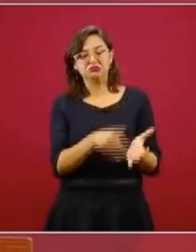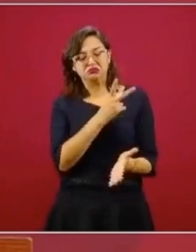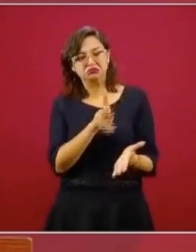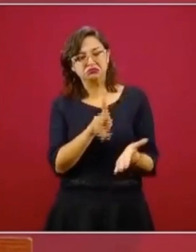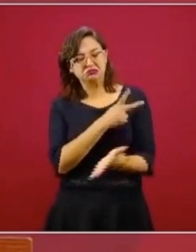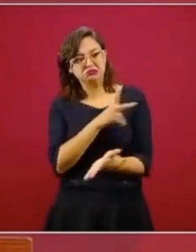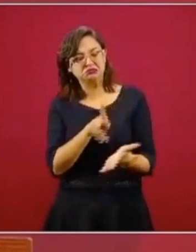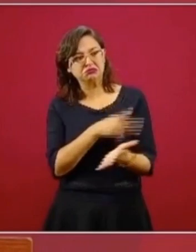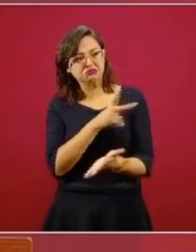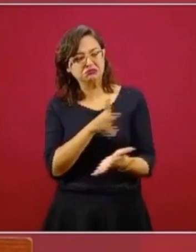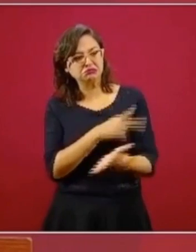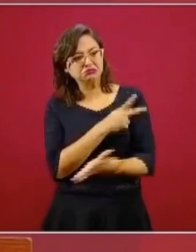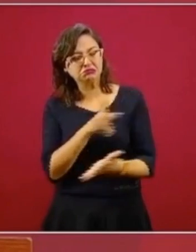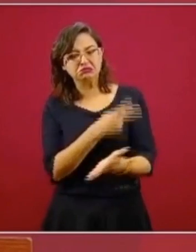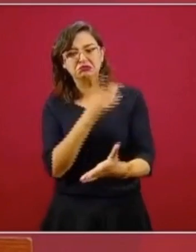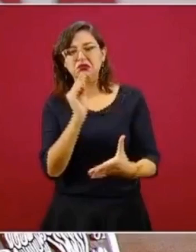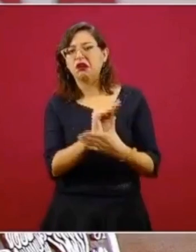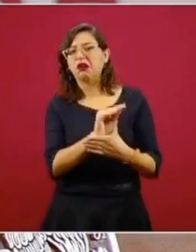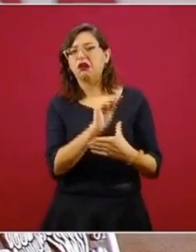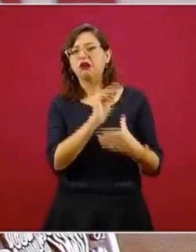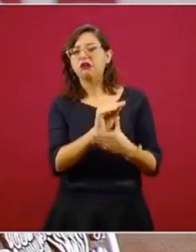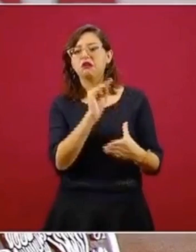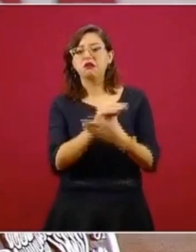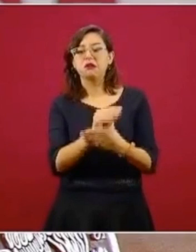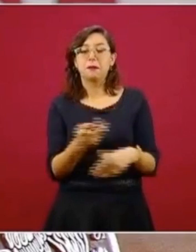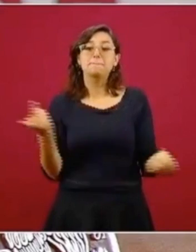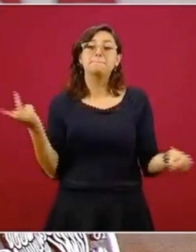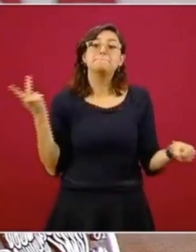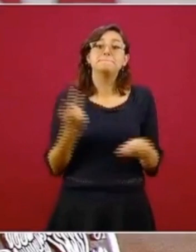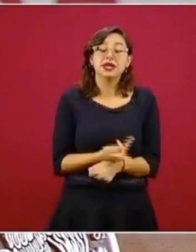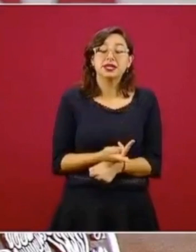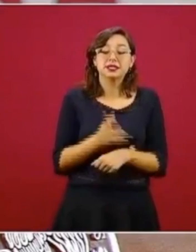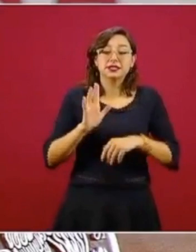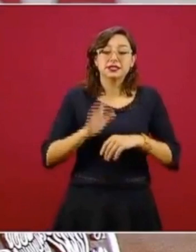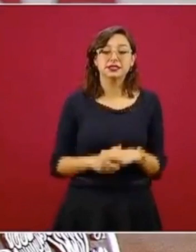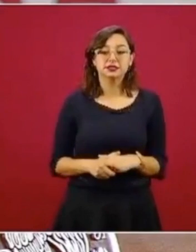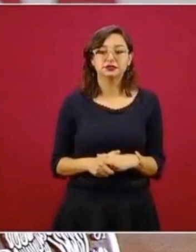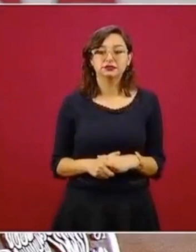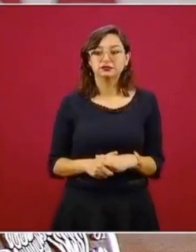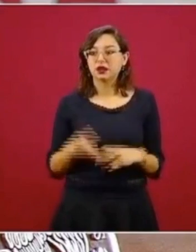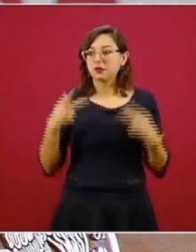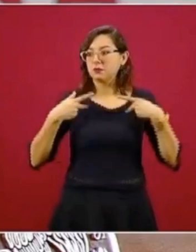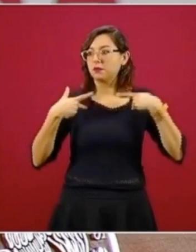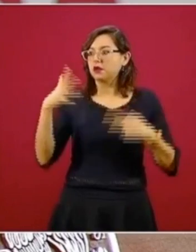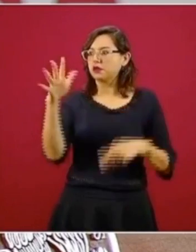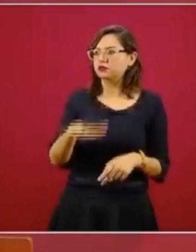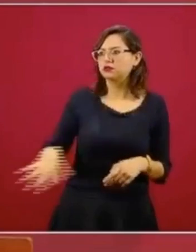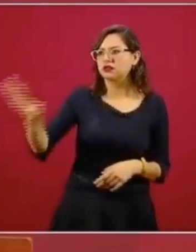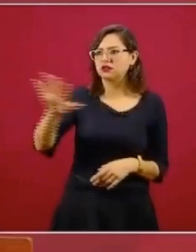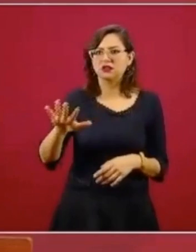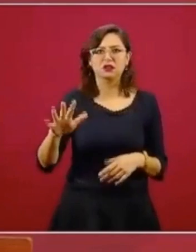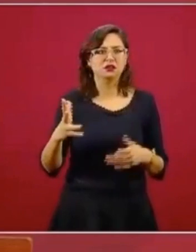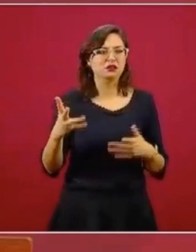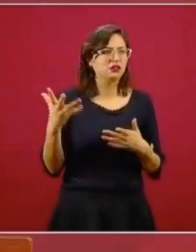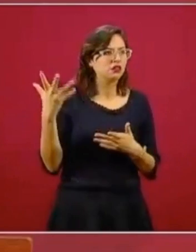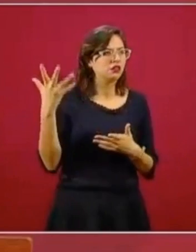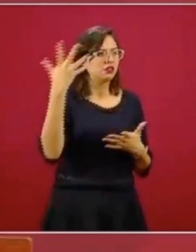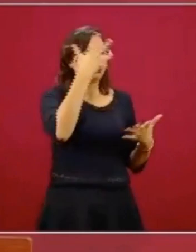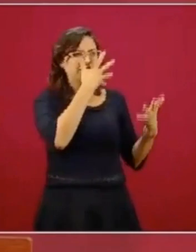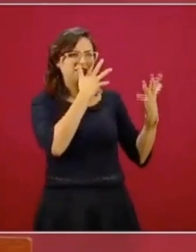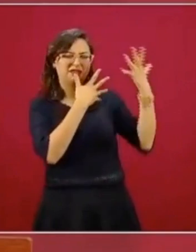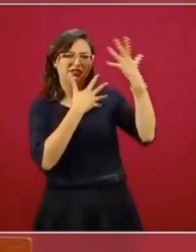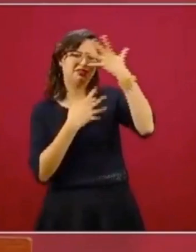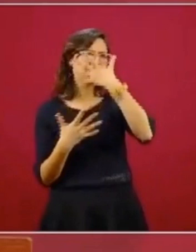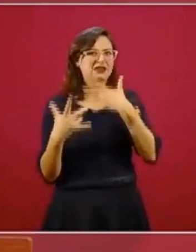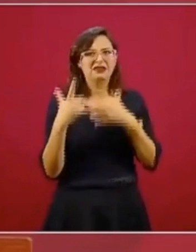y otra y otra y otra, pues es vivir en la confusión, en un mundo enrarecido.